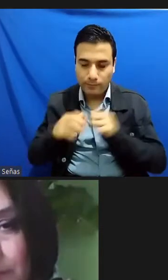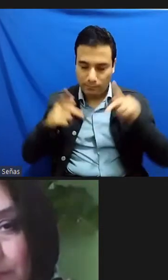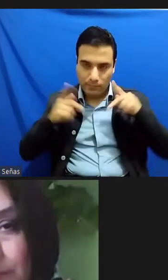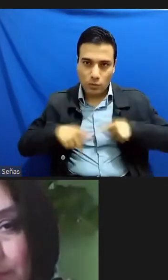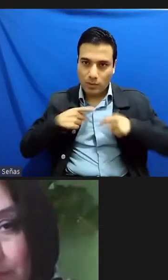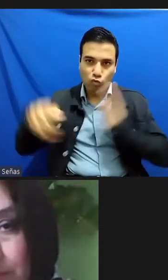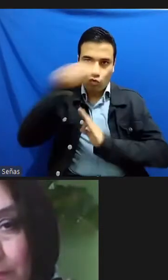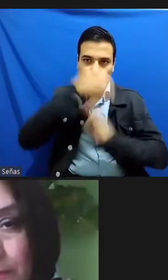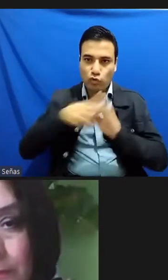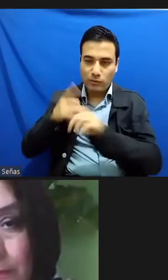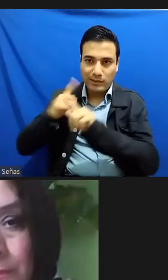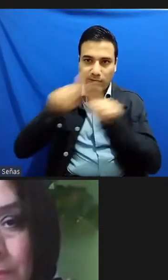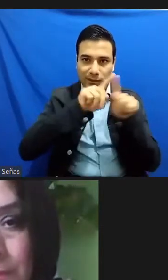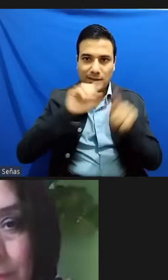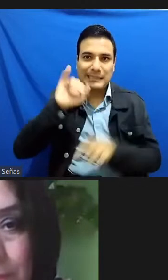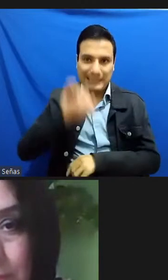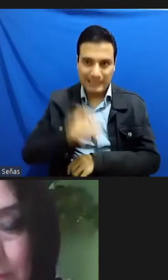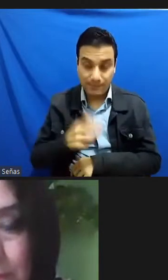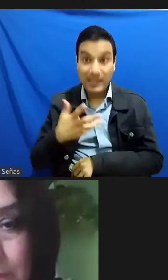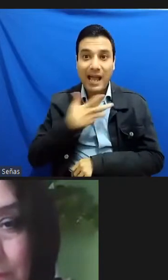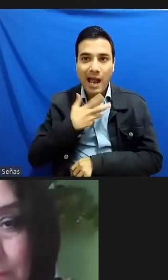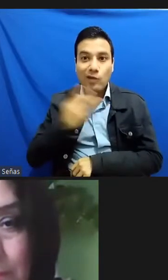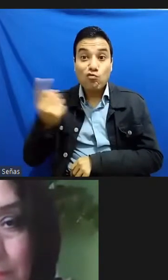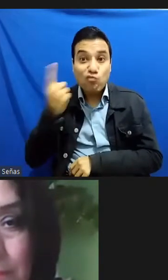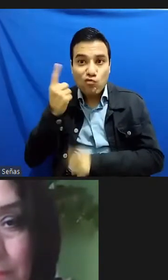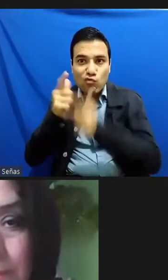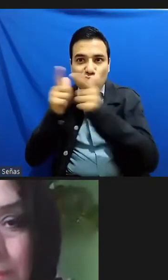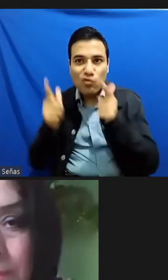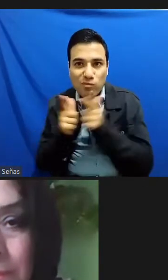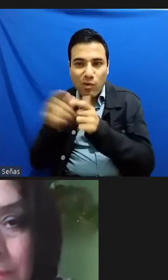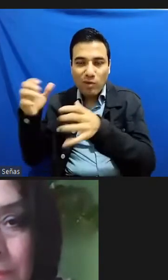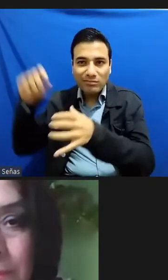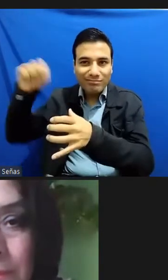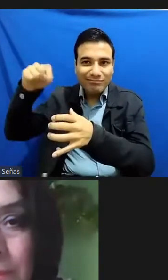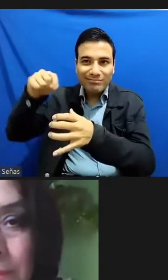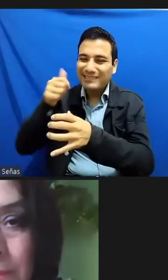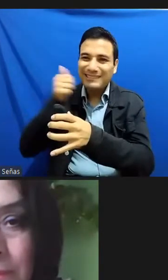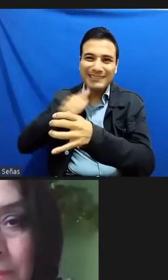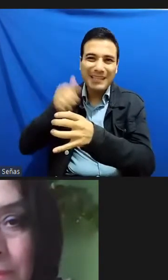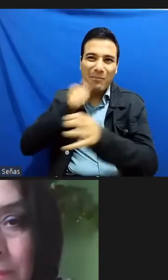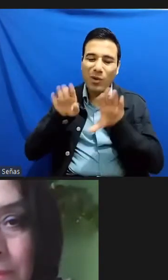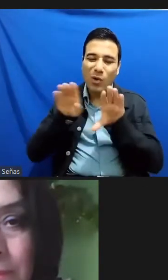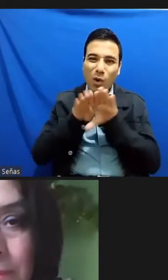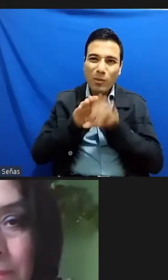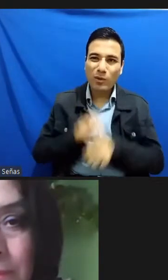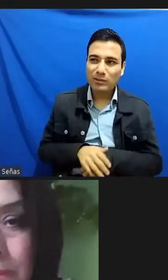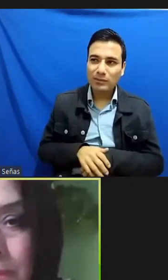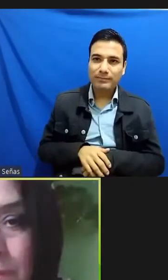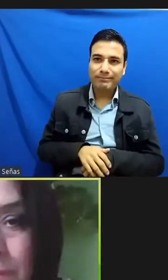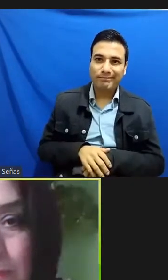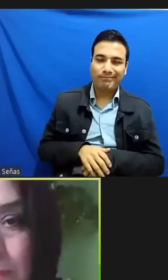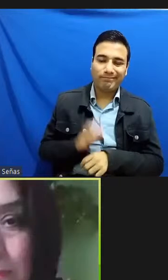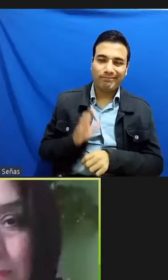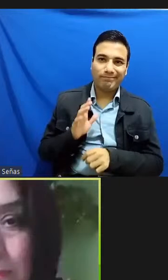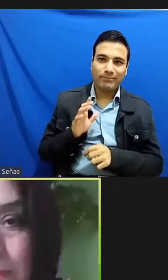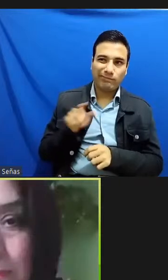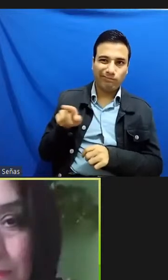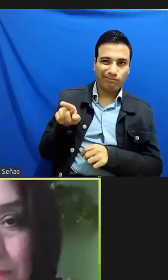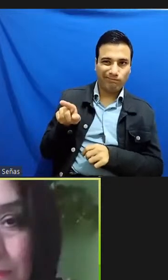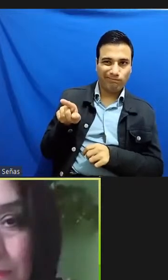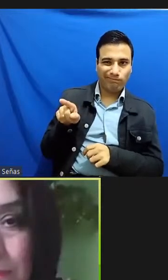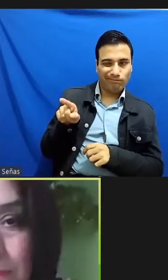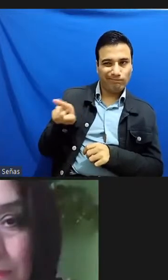pero hay un grupo social al cual se le considera que hay como una especie de consenso que sí se le considera